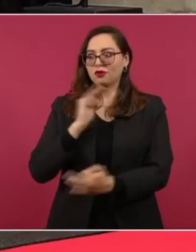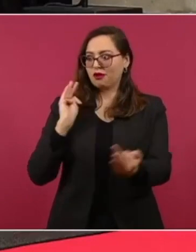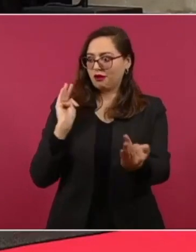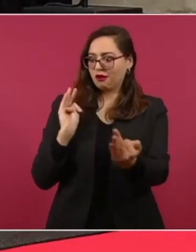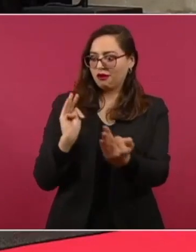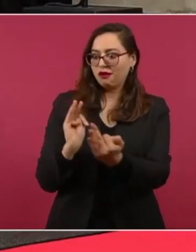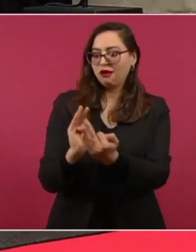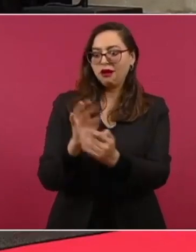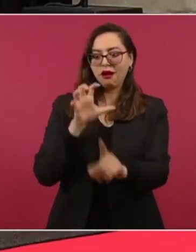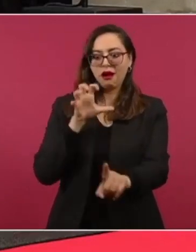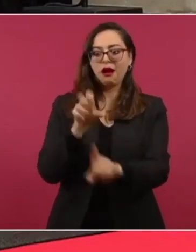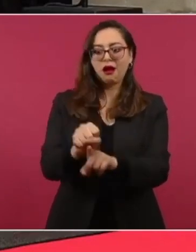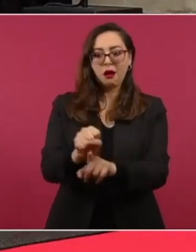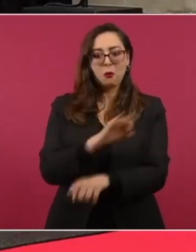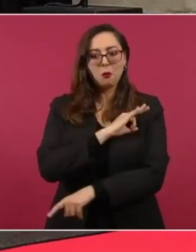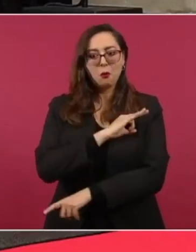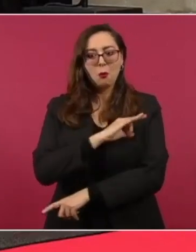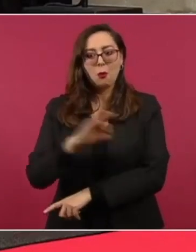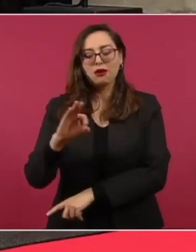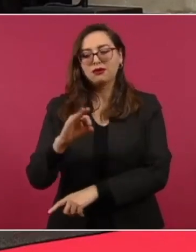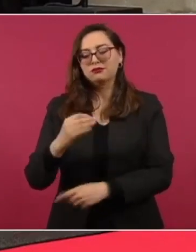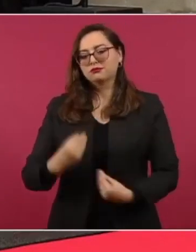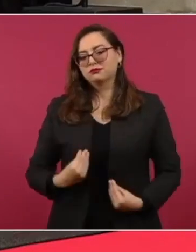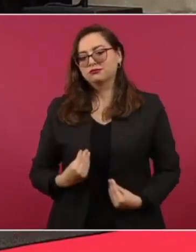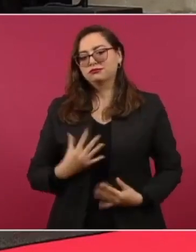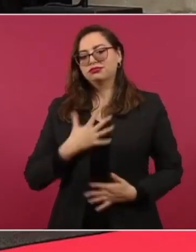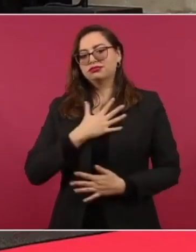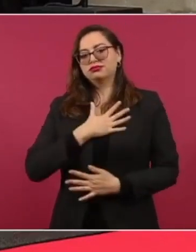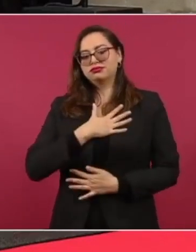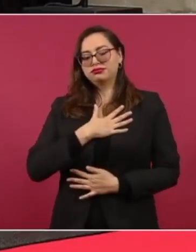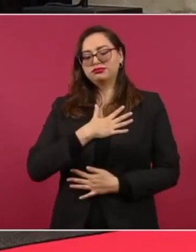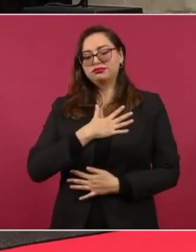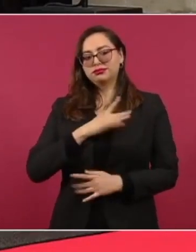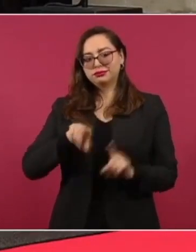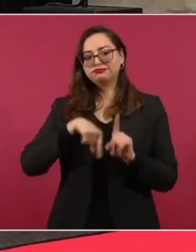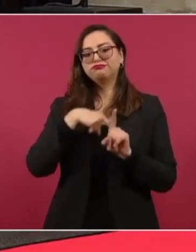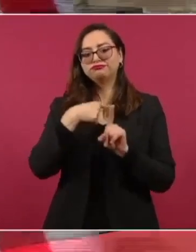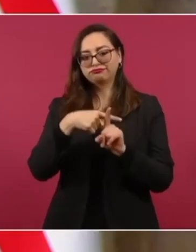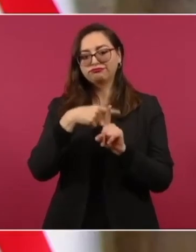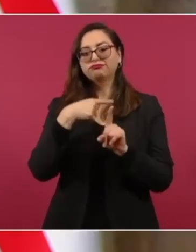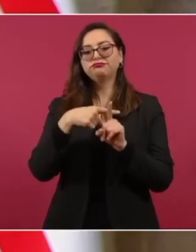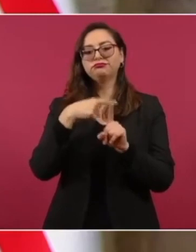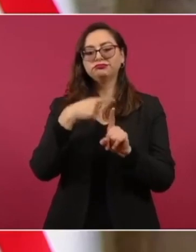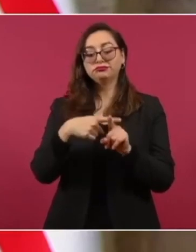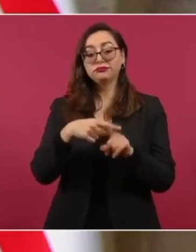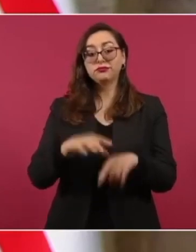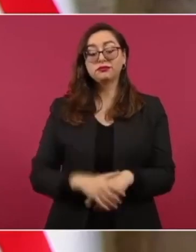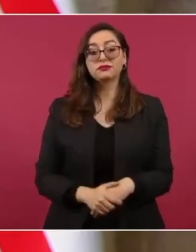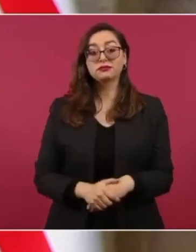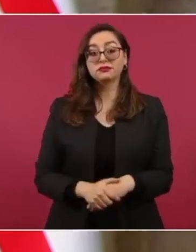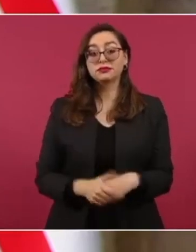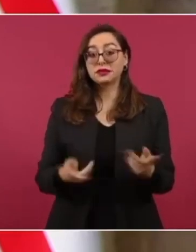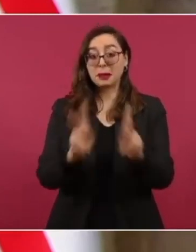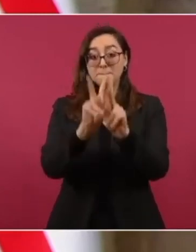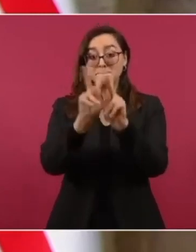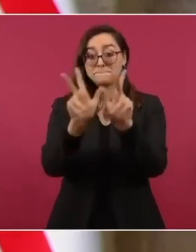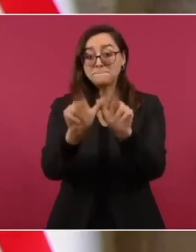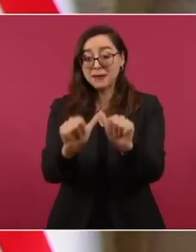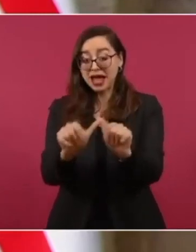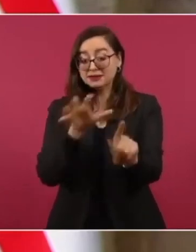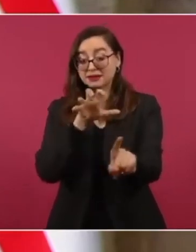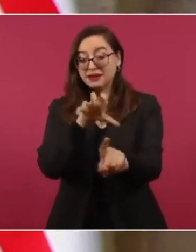La paz es fruto de la justicia. Los problemas sociales no se